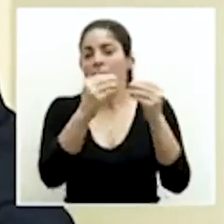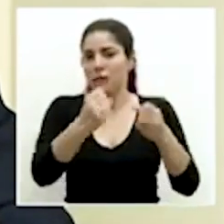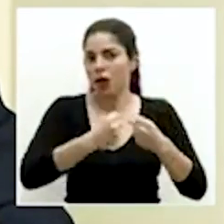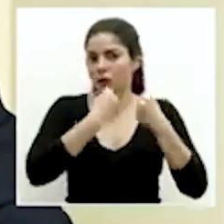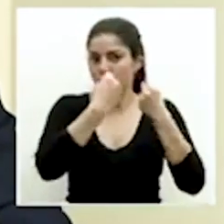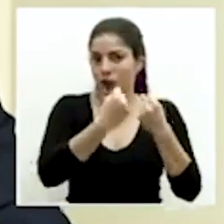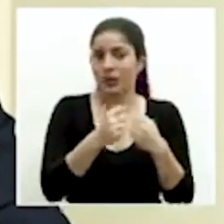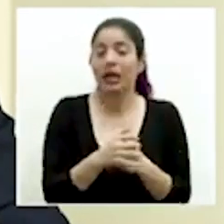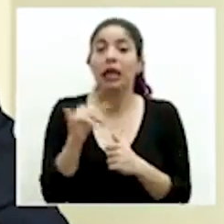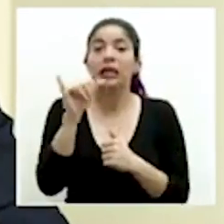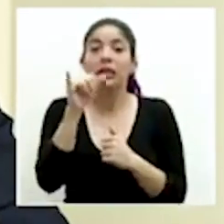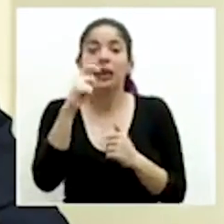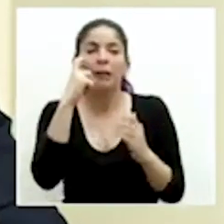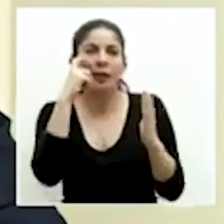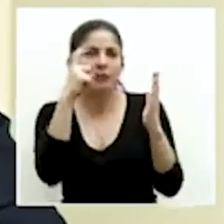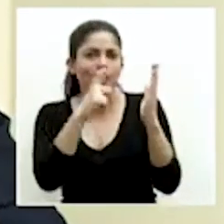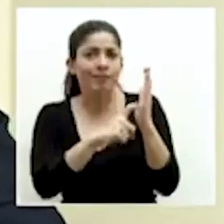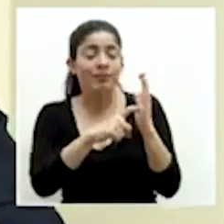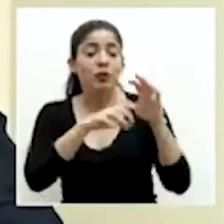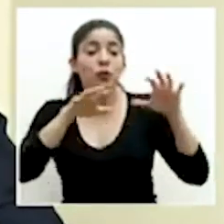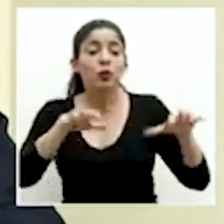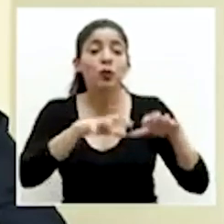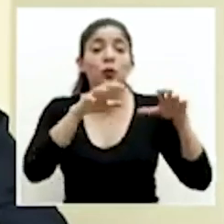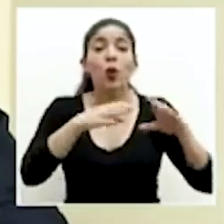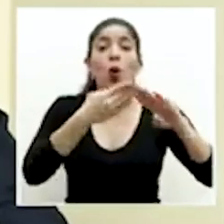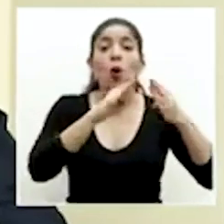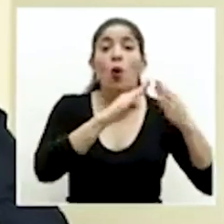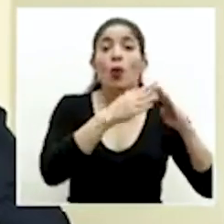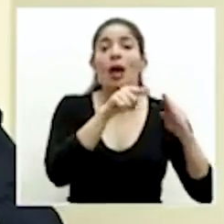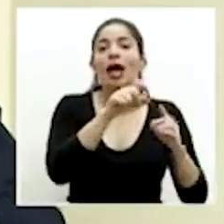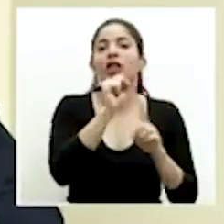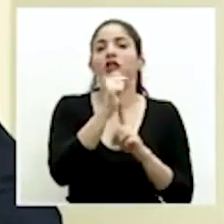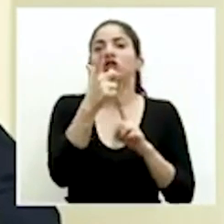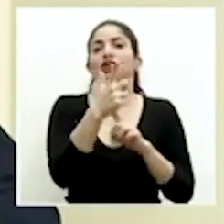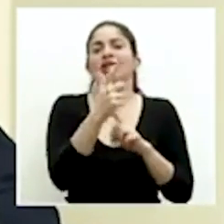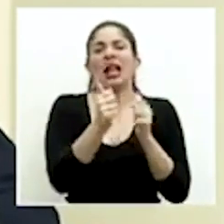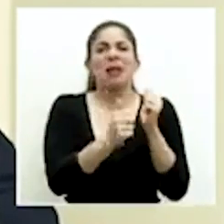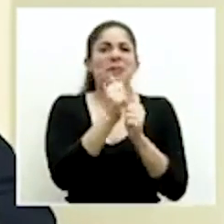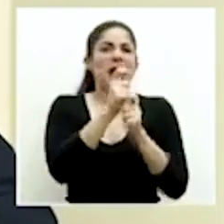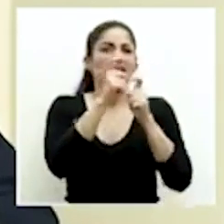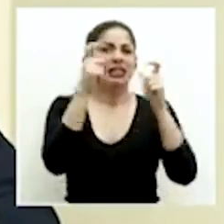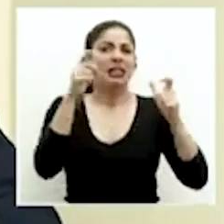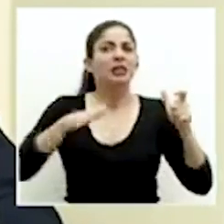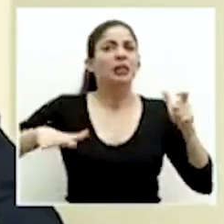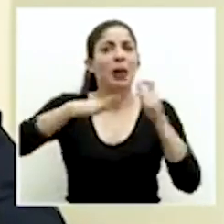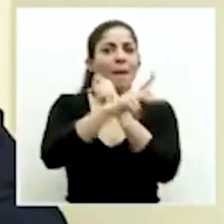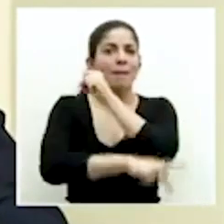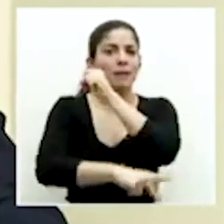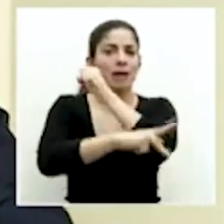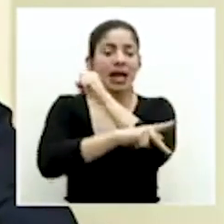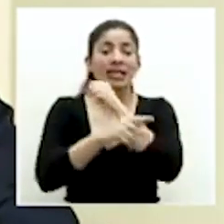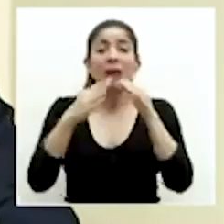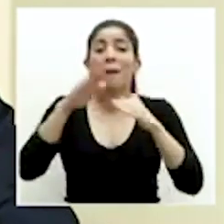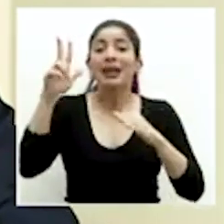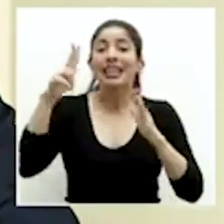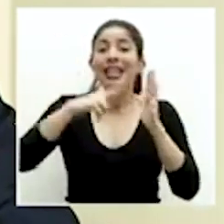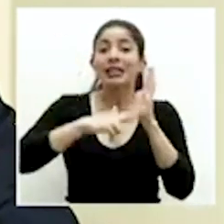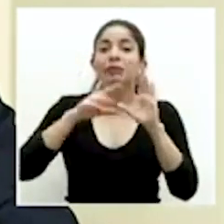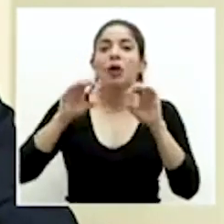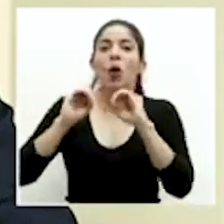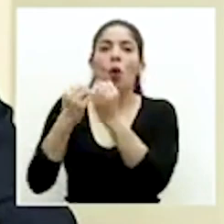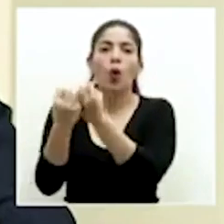resaltar sobre todo que el movimiento comunal es el movimiento social de mayor presencia en el país. Estamos hablando de más de tres mil